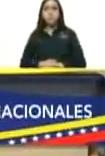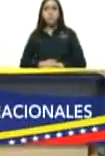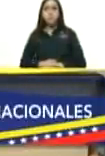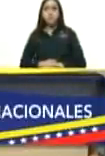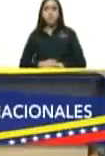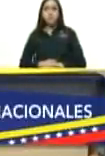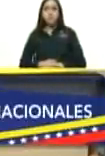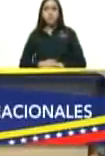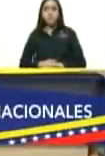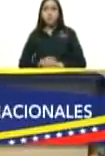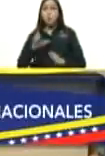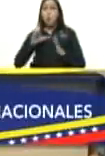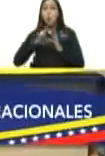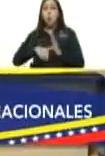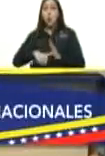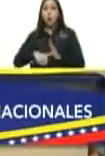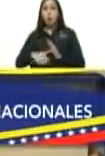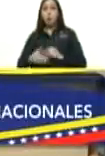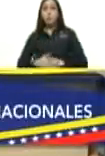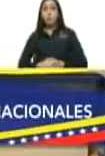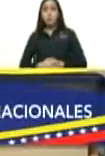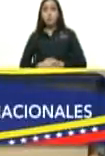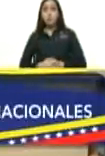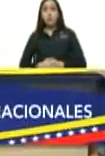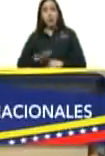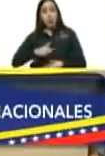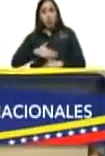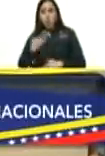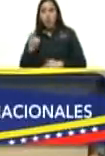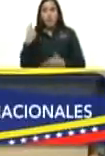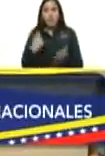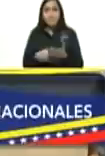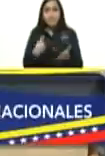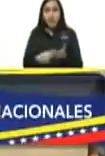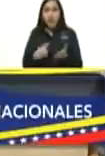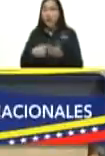y después para poder pagarlo